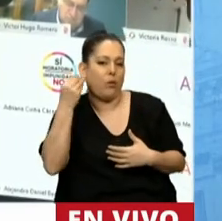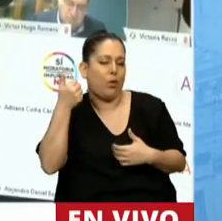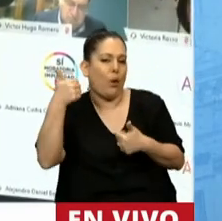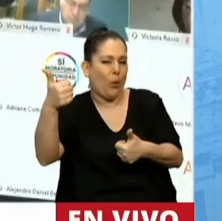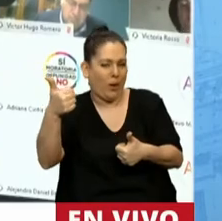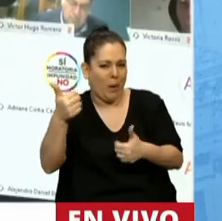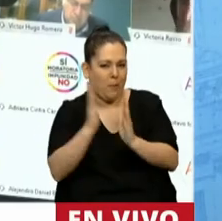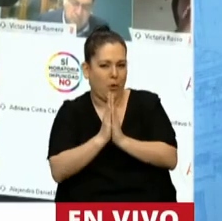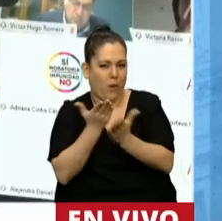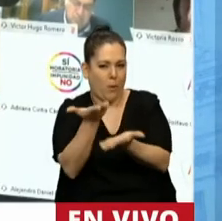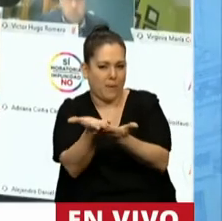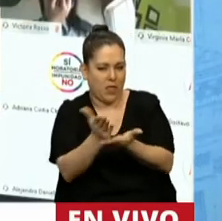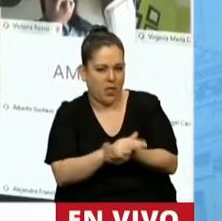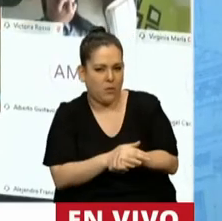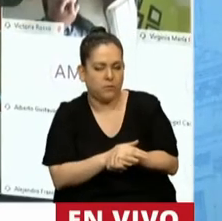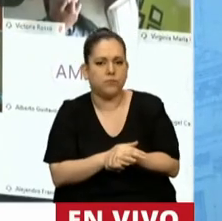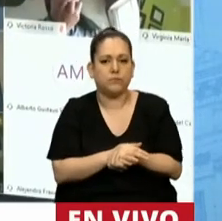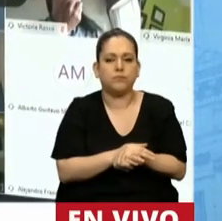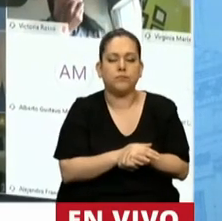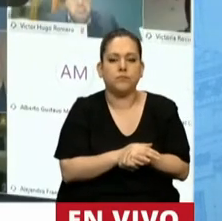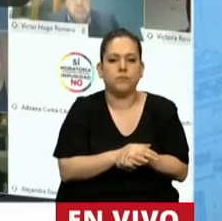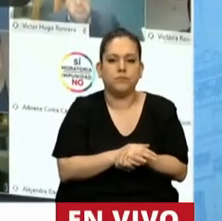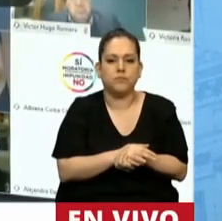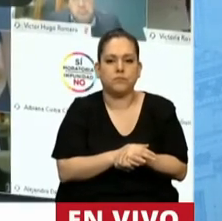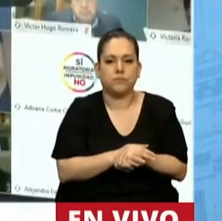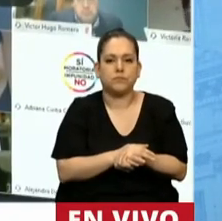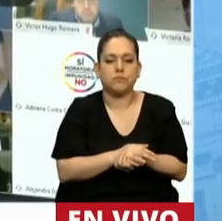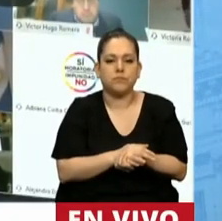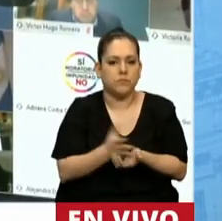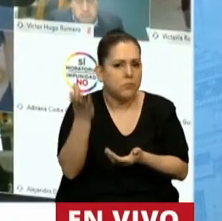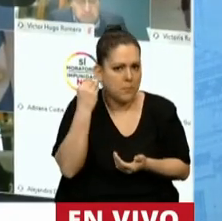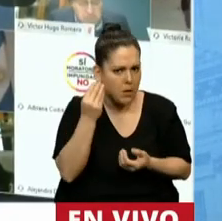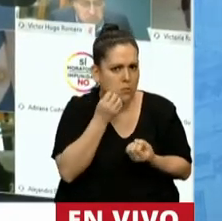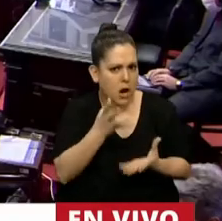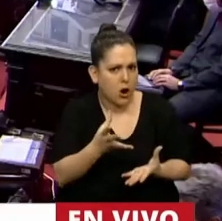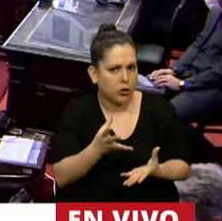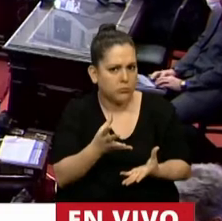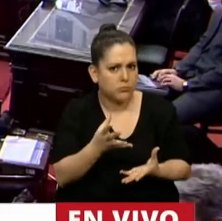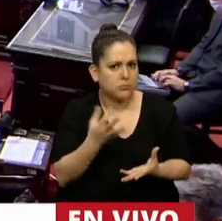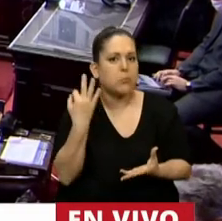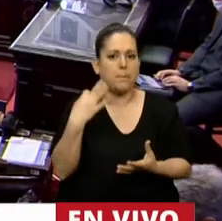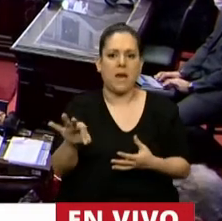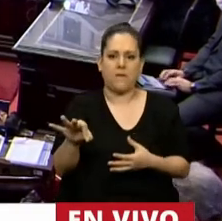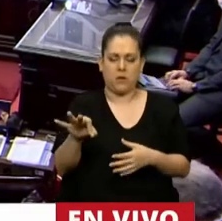Sí, cómo no. A ver. ¿Ahí me escucha bien? A ver, espere.